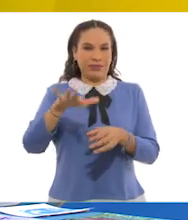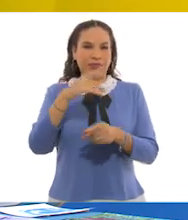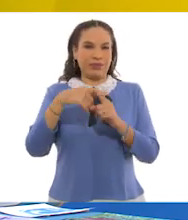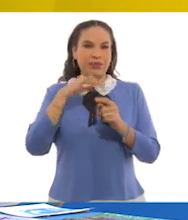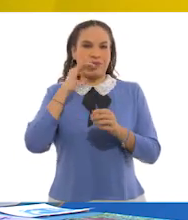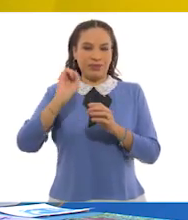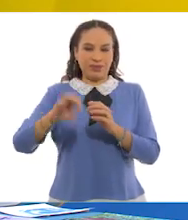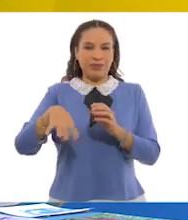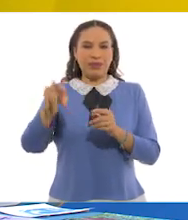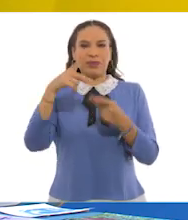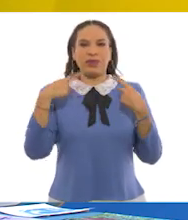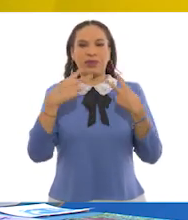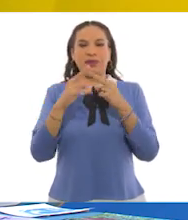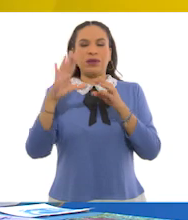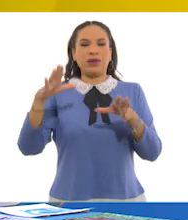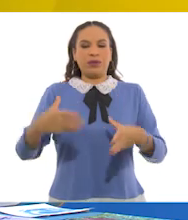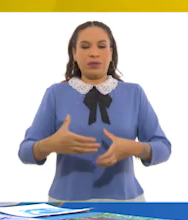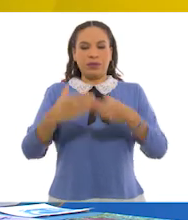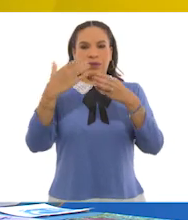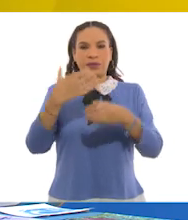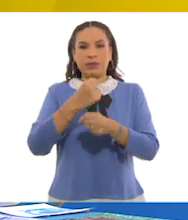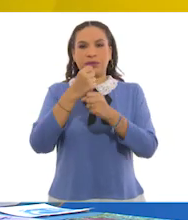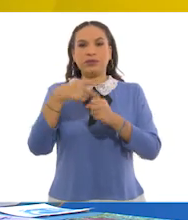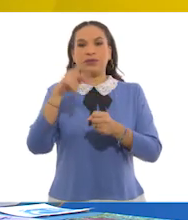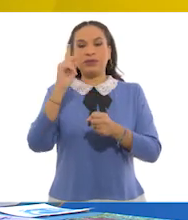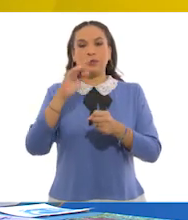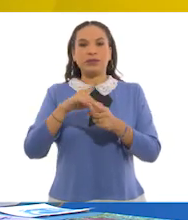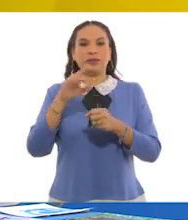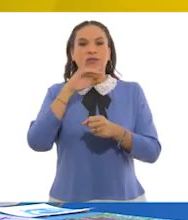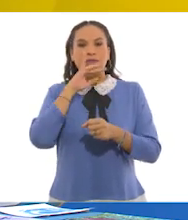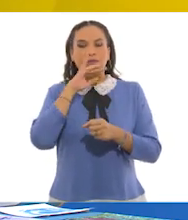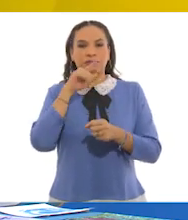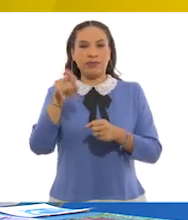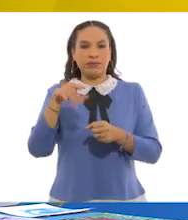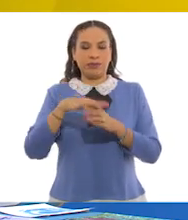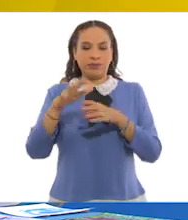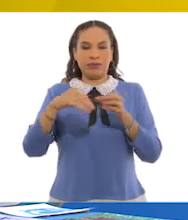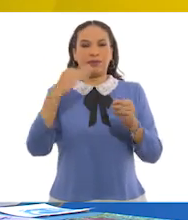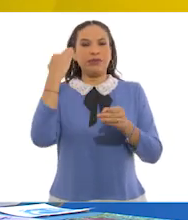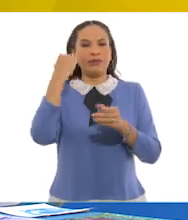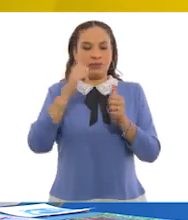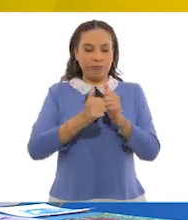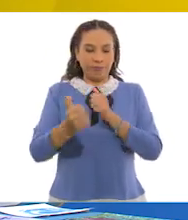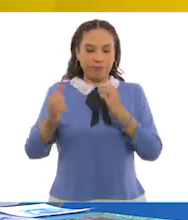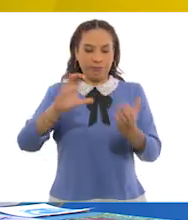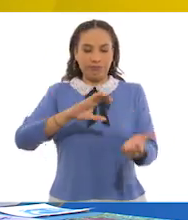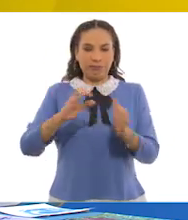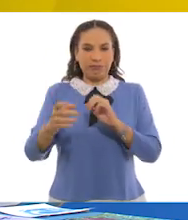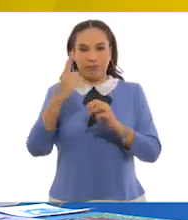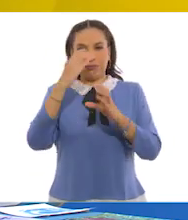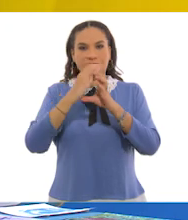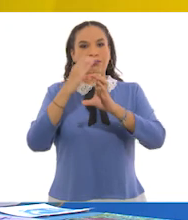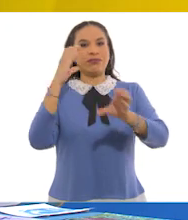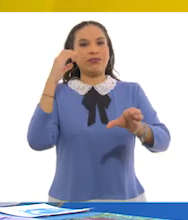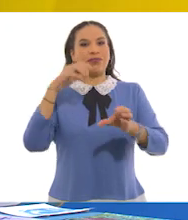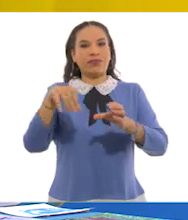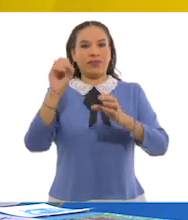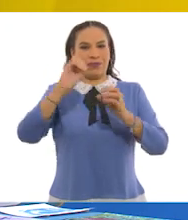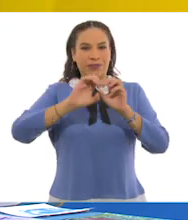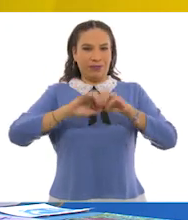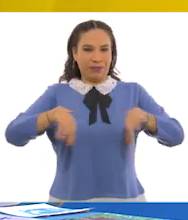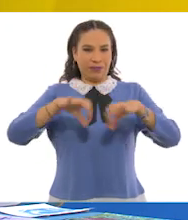Salieron los vecinos con botes y bolsas, pero quienes recibían la basura estaban tardando mucho en separarla para echarla al camión recolector.